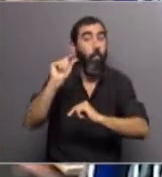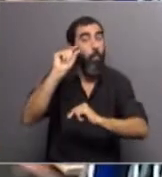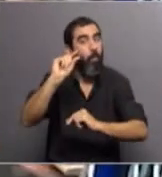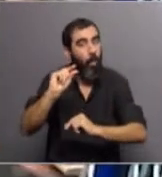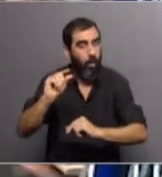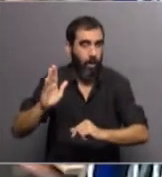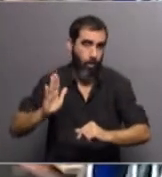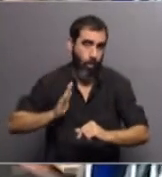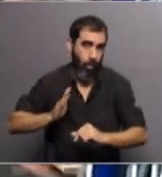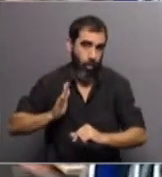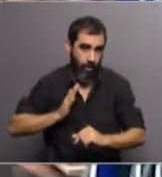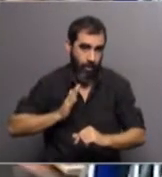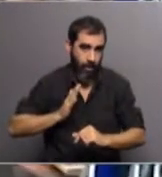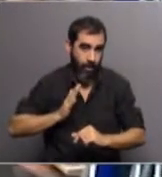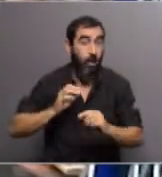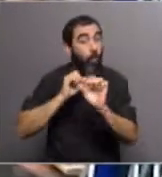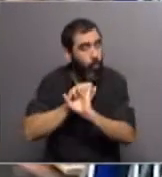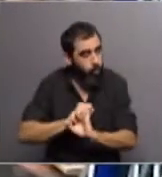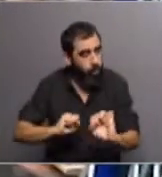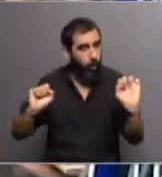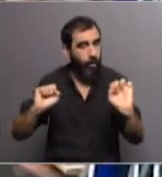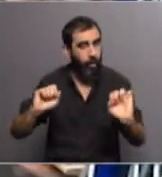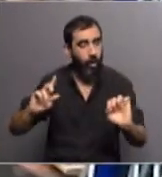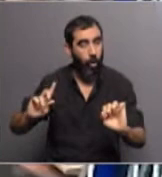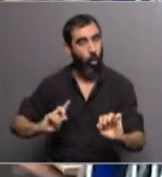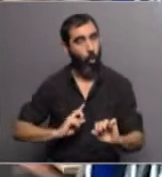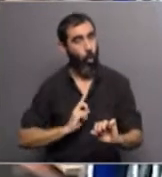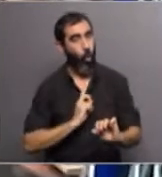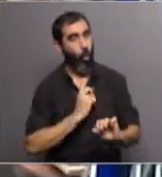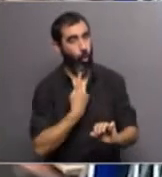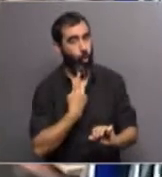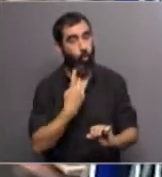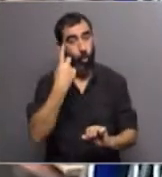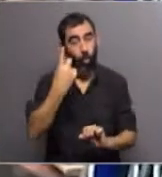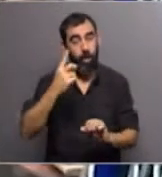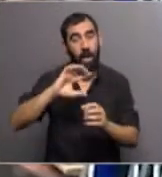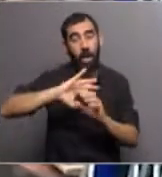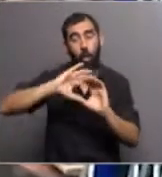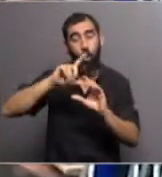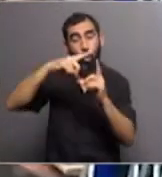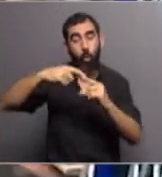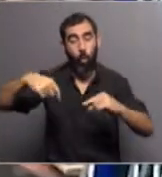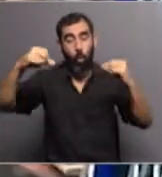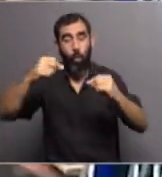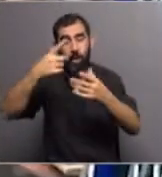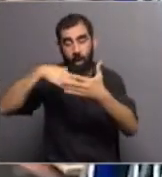pocas que tuvieron el honor, recibieron el honor de que un cráter de la luna fuera nombrado